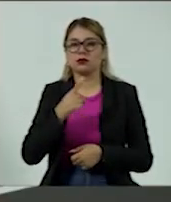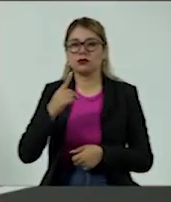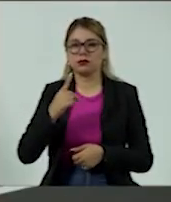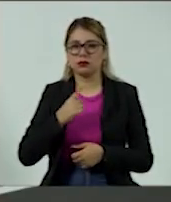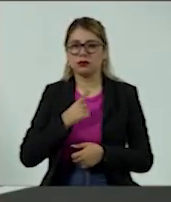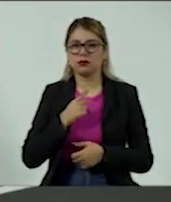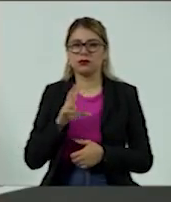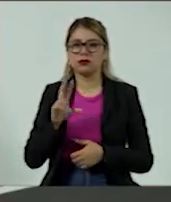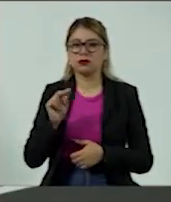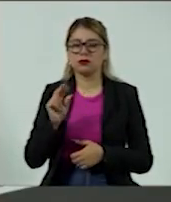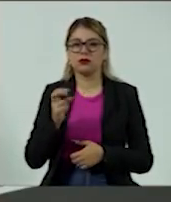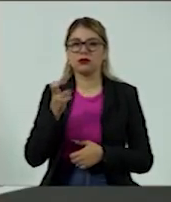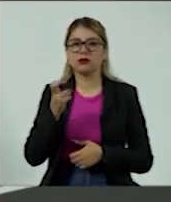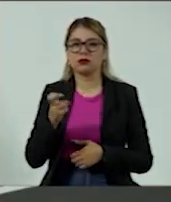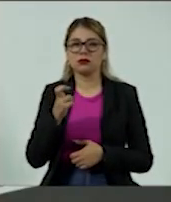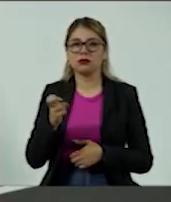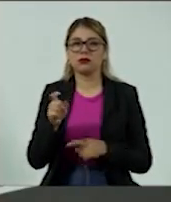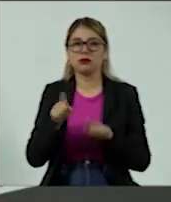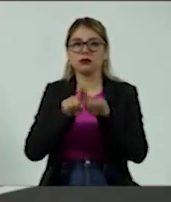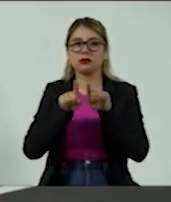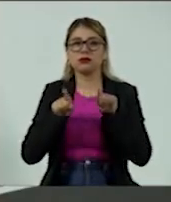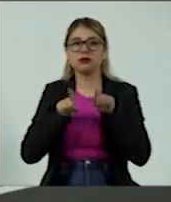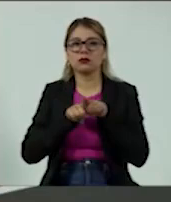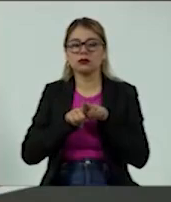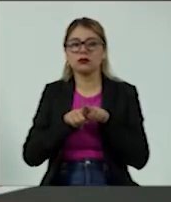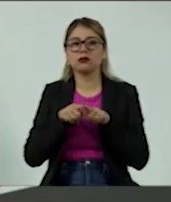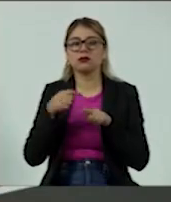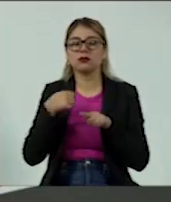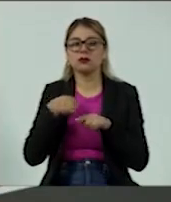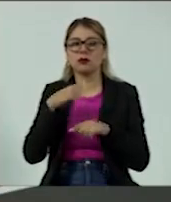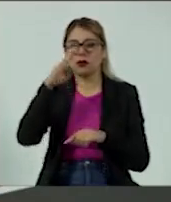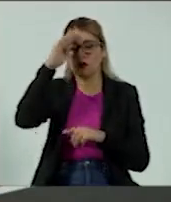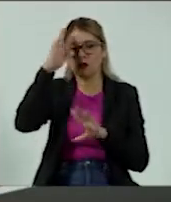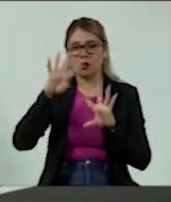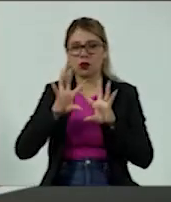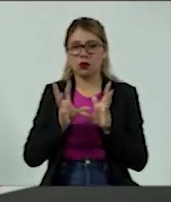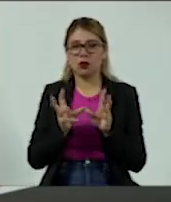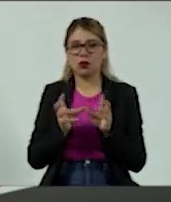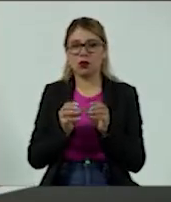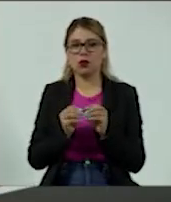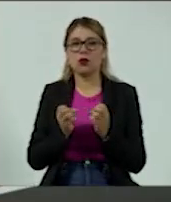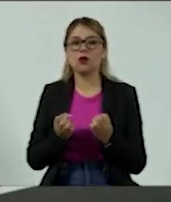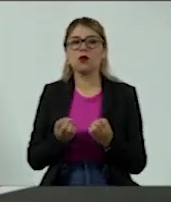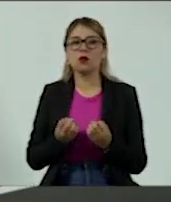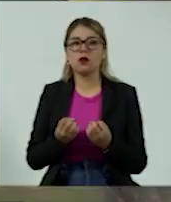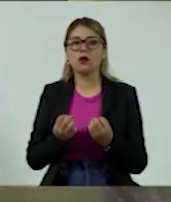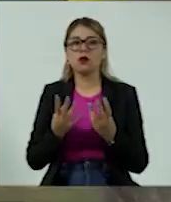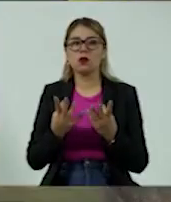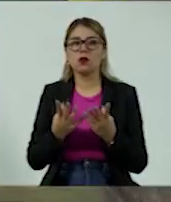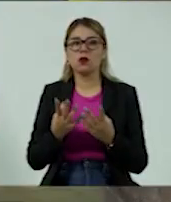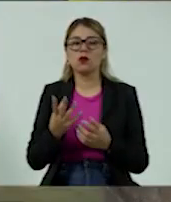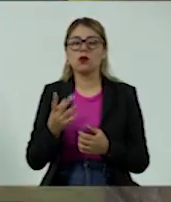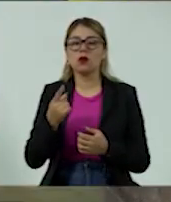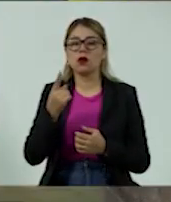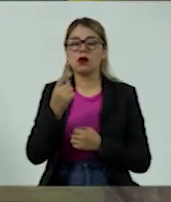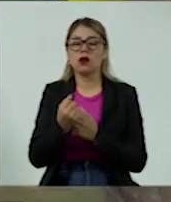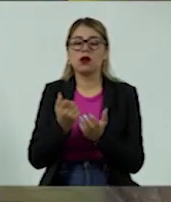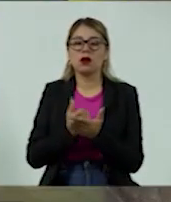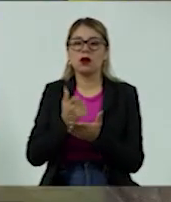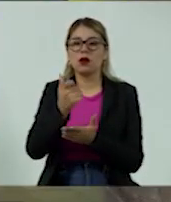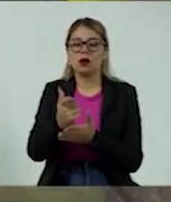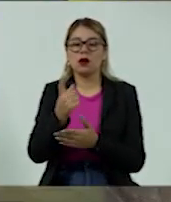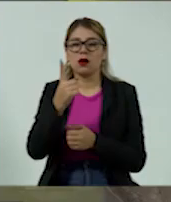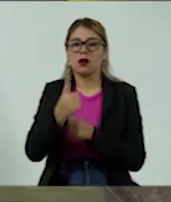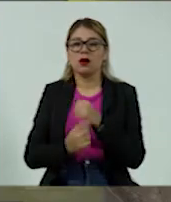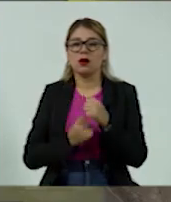financiamiento con esa tarjeta, sino también me considera el costo anual total el monto de la anualidad que me cobra la